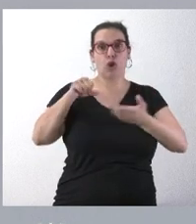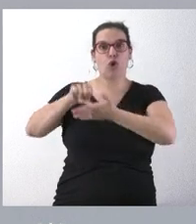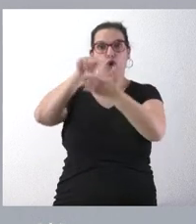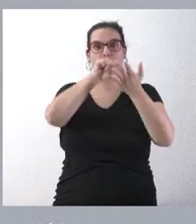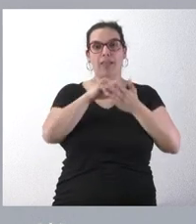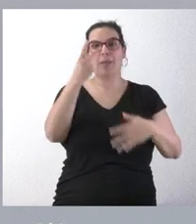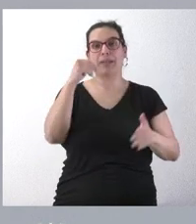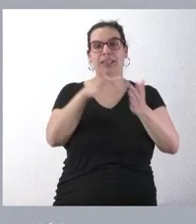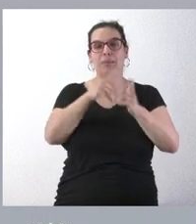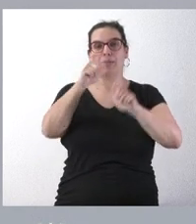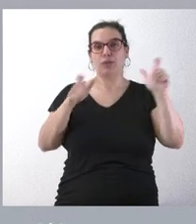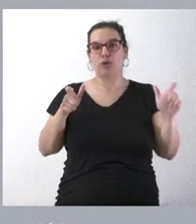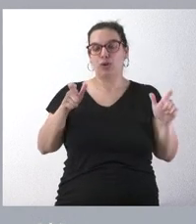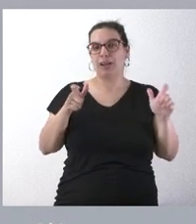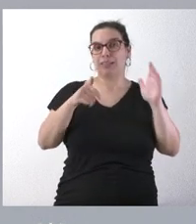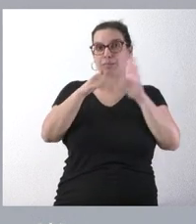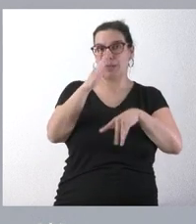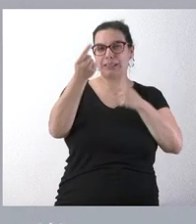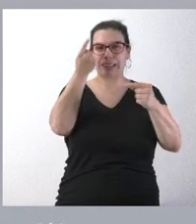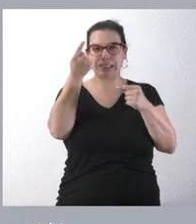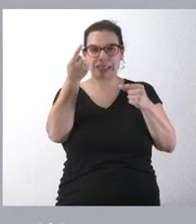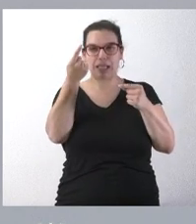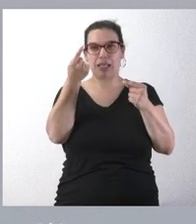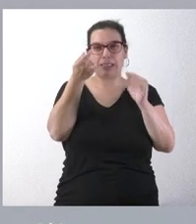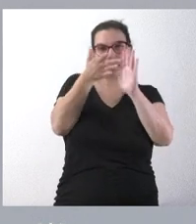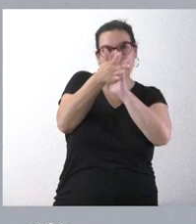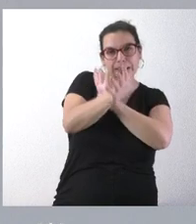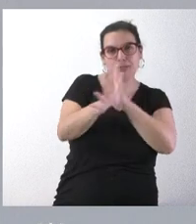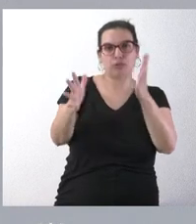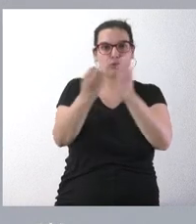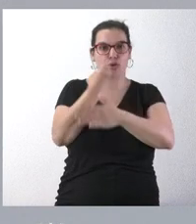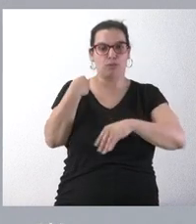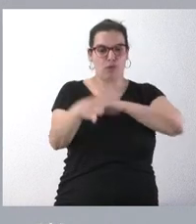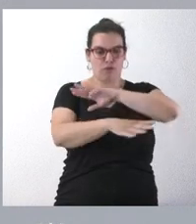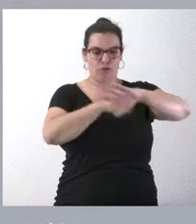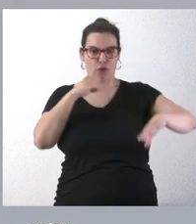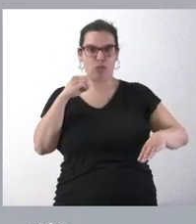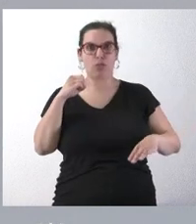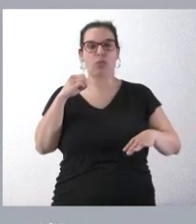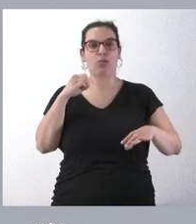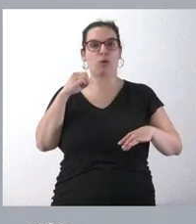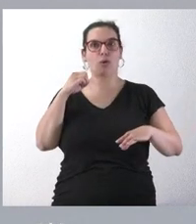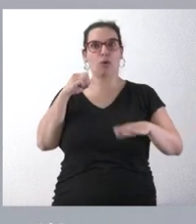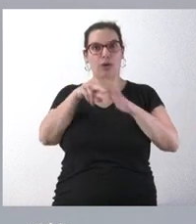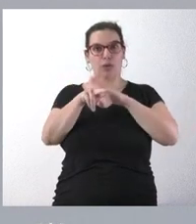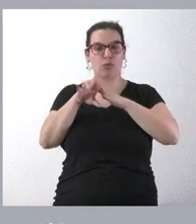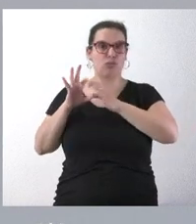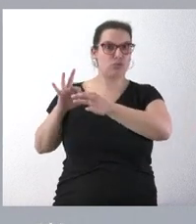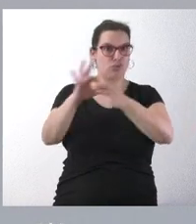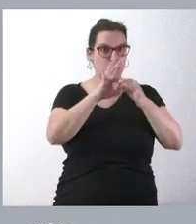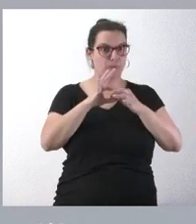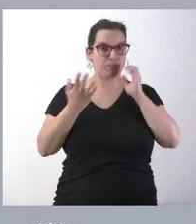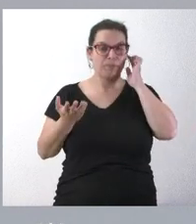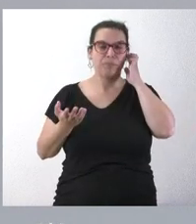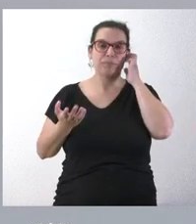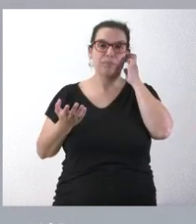más de 20.000 habitantes, con mucho detalle, con cargo a este fondo que se financia con estos recursos de